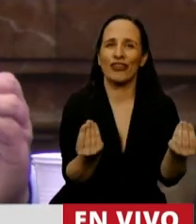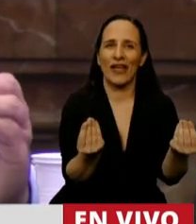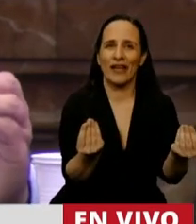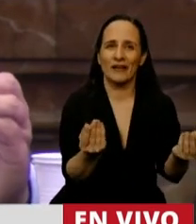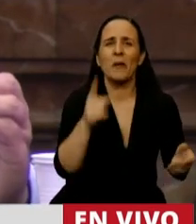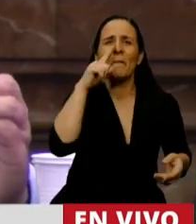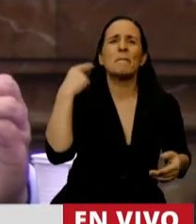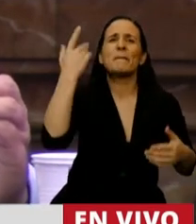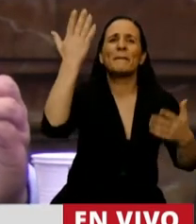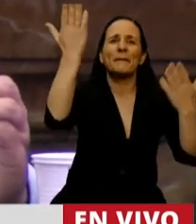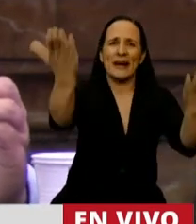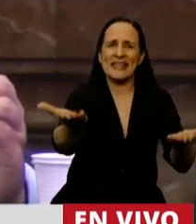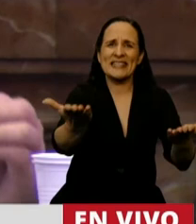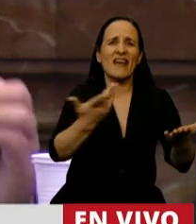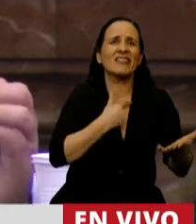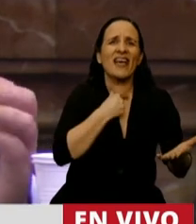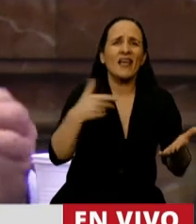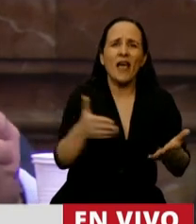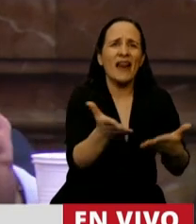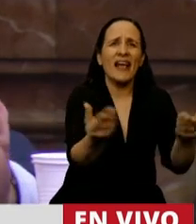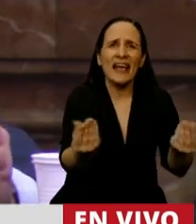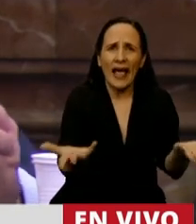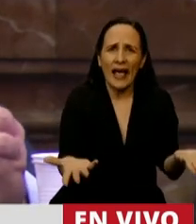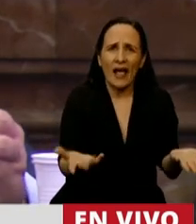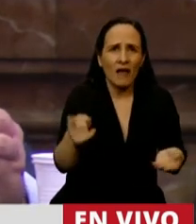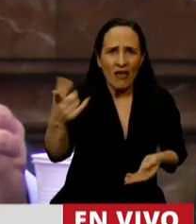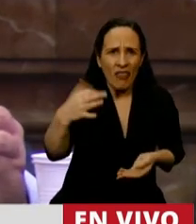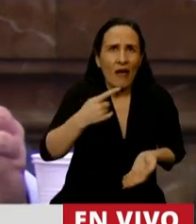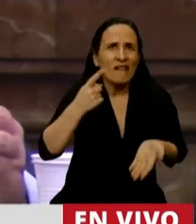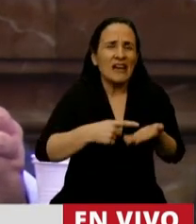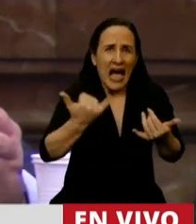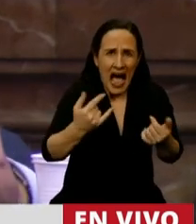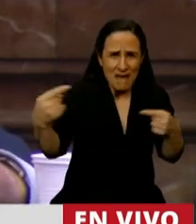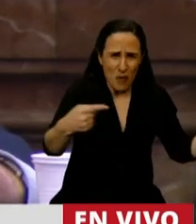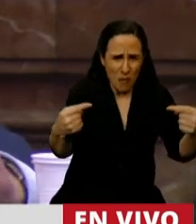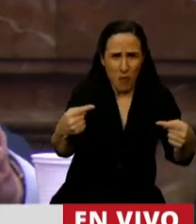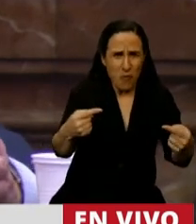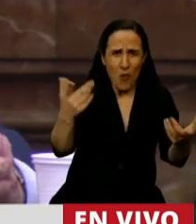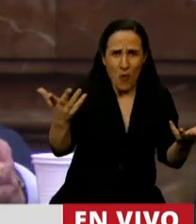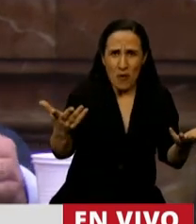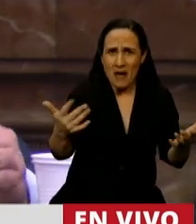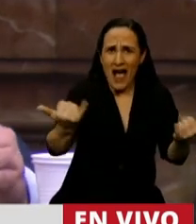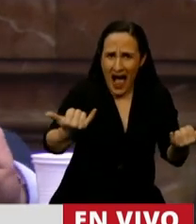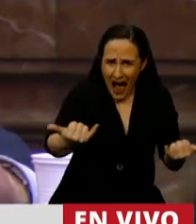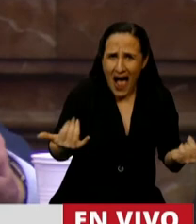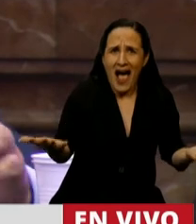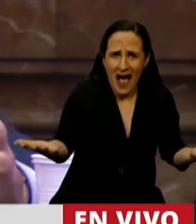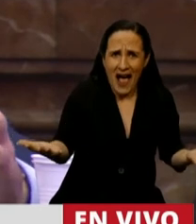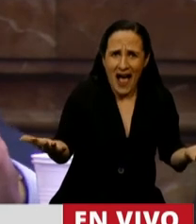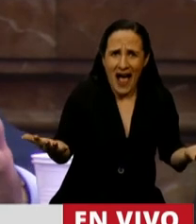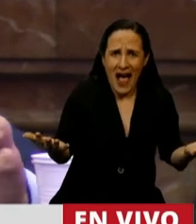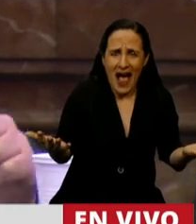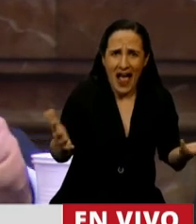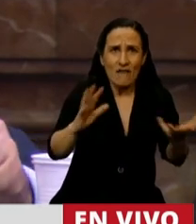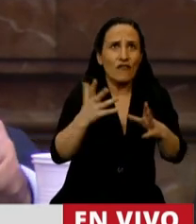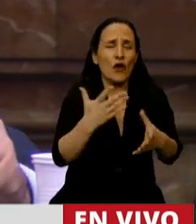Presidente. Por lo menos definan las contradicciones que públicamente señalan diferentes